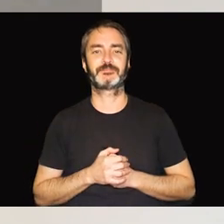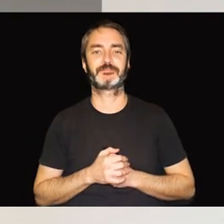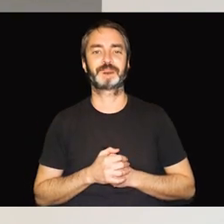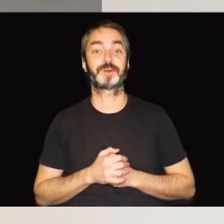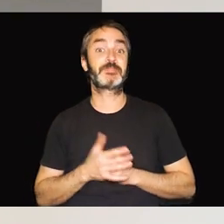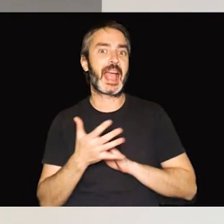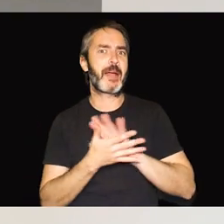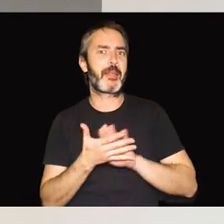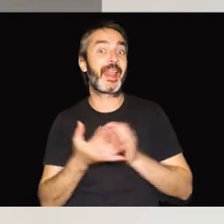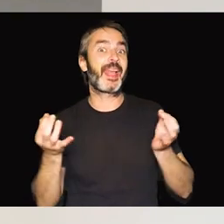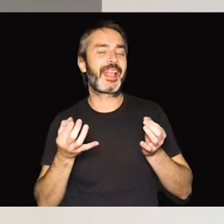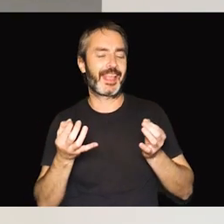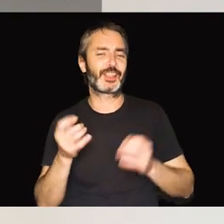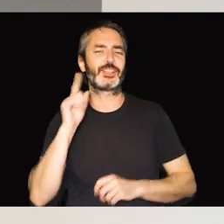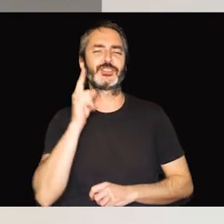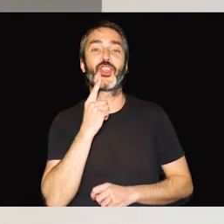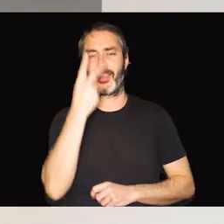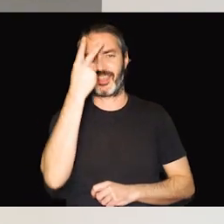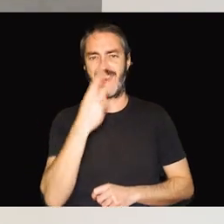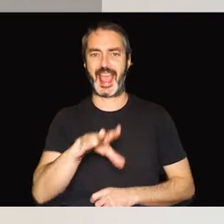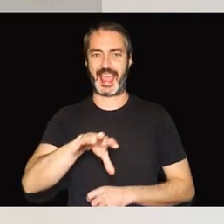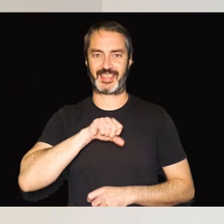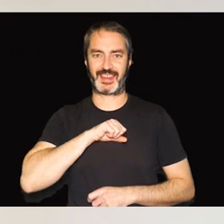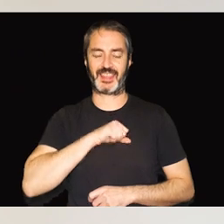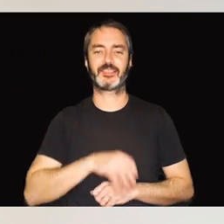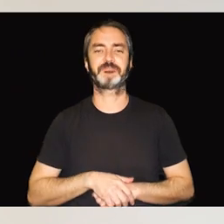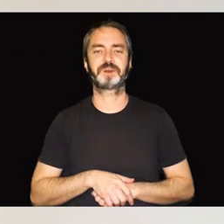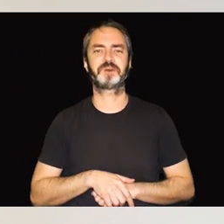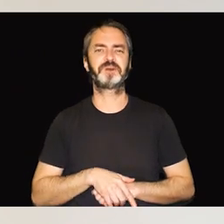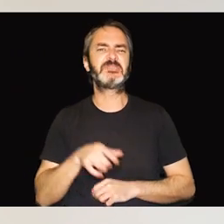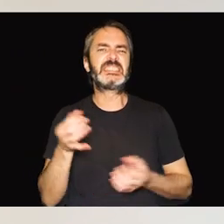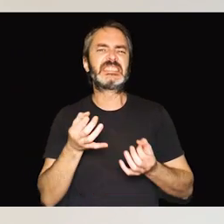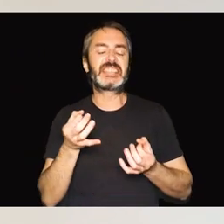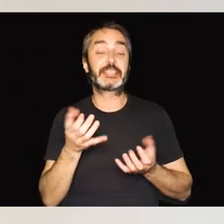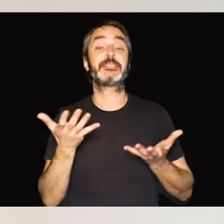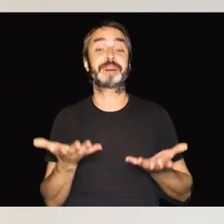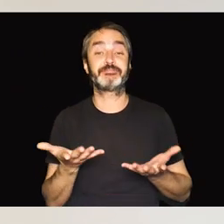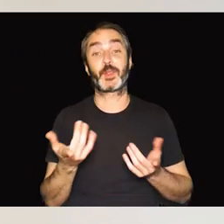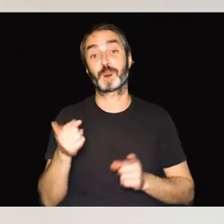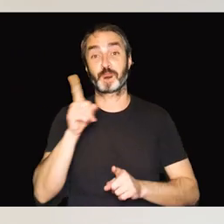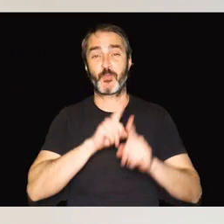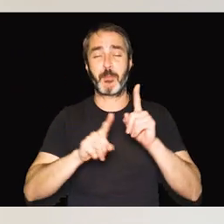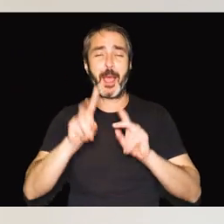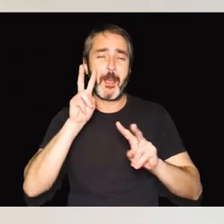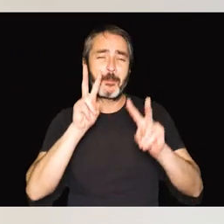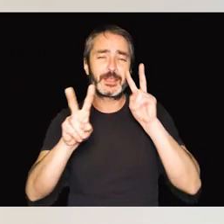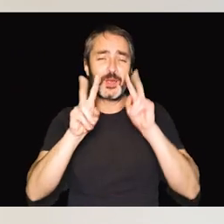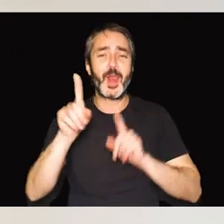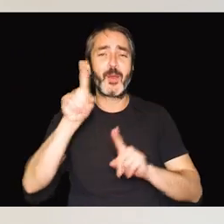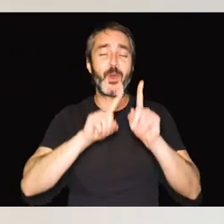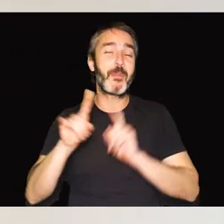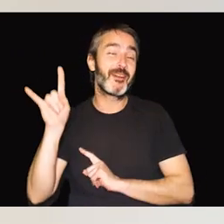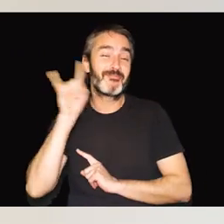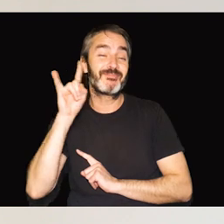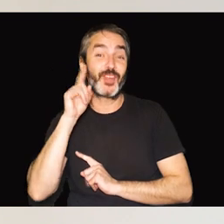Esta vez vengo a hablaros de sordoceguera adquirida. Decimos que una persona con sordoceguera adquirida es aquella a la